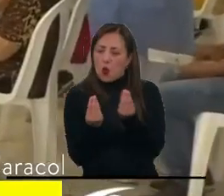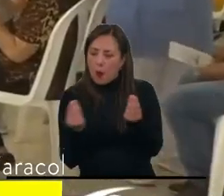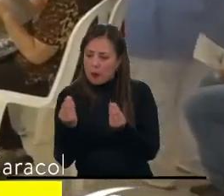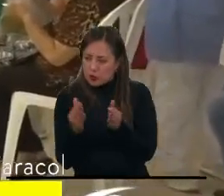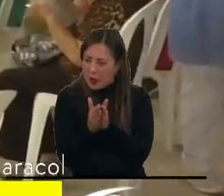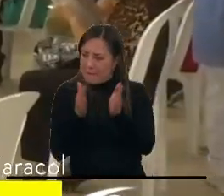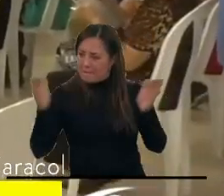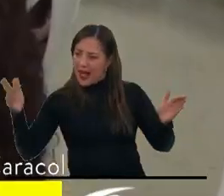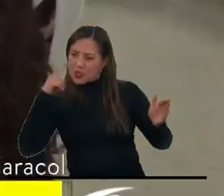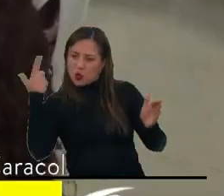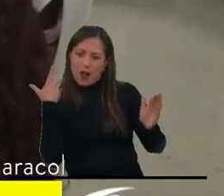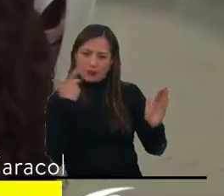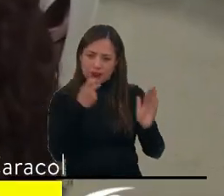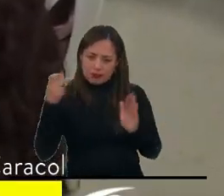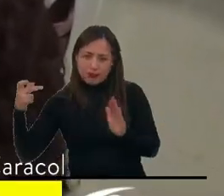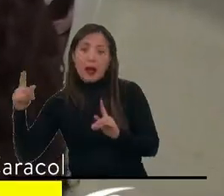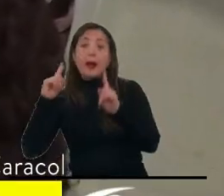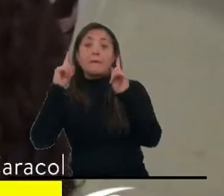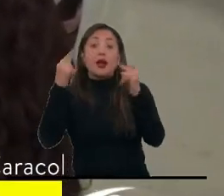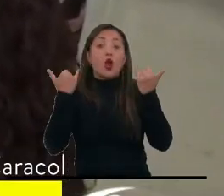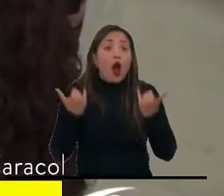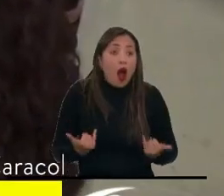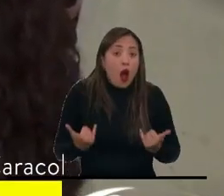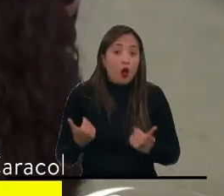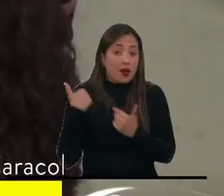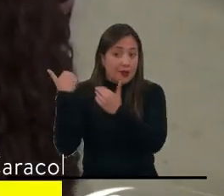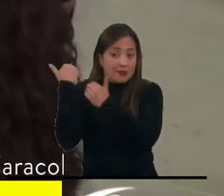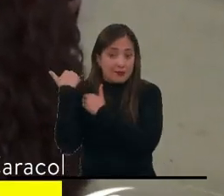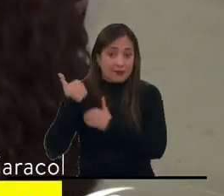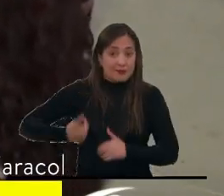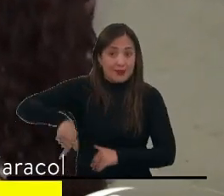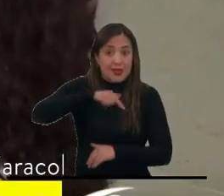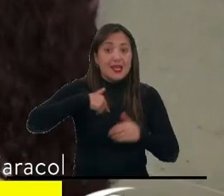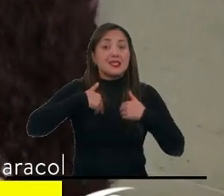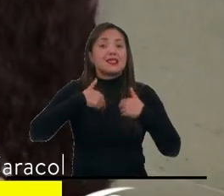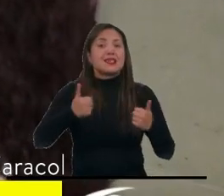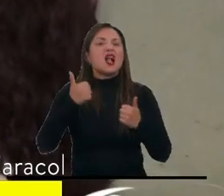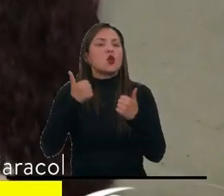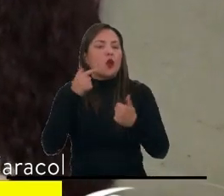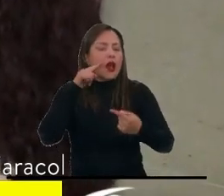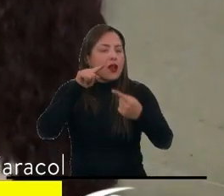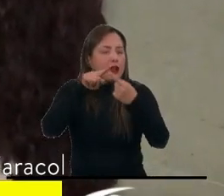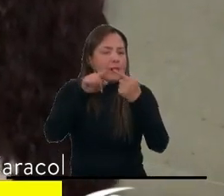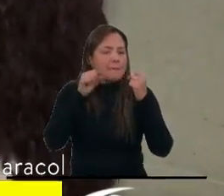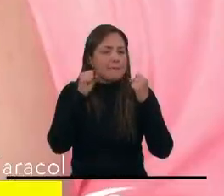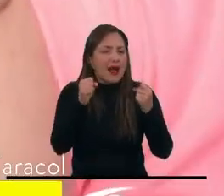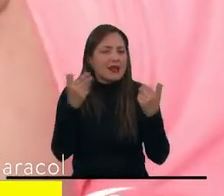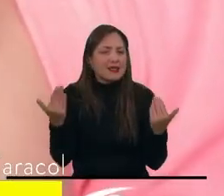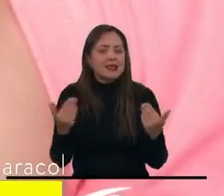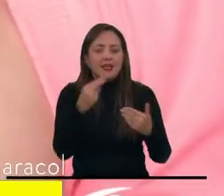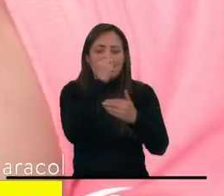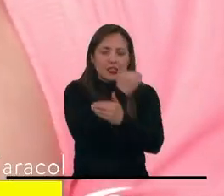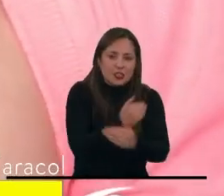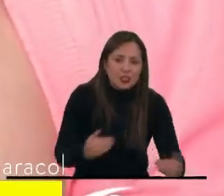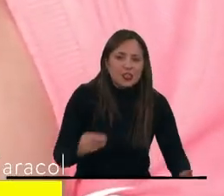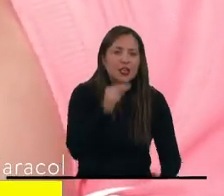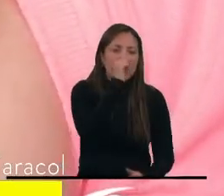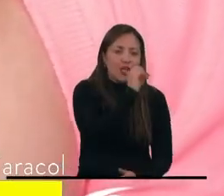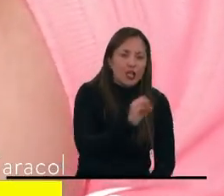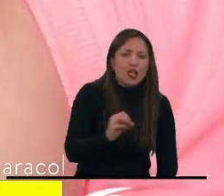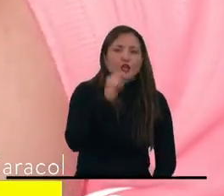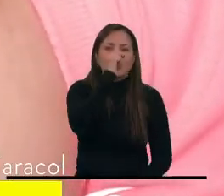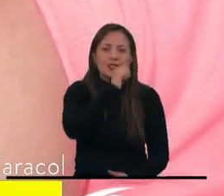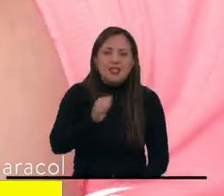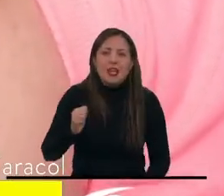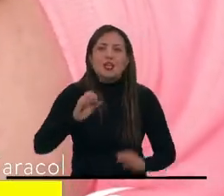la responsabilidad hoy que tenemos como sector salud es la búsqueda de niños, niñas, ciudadanos.